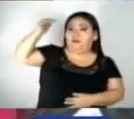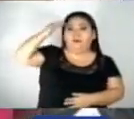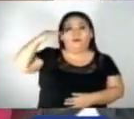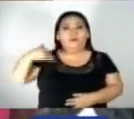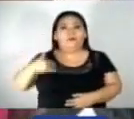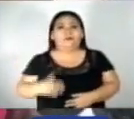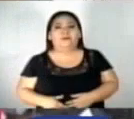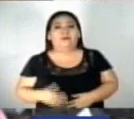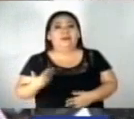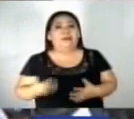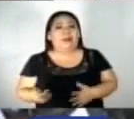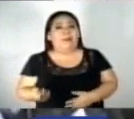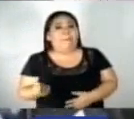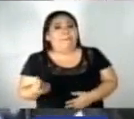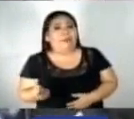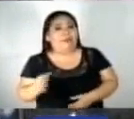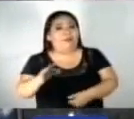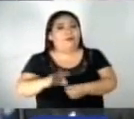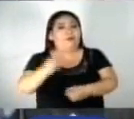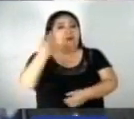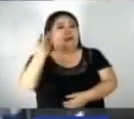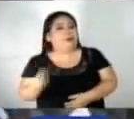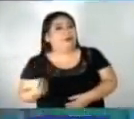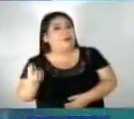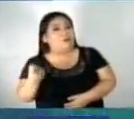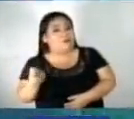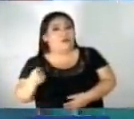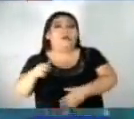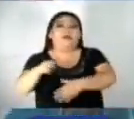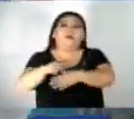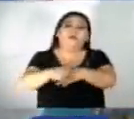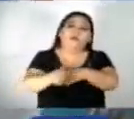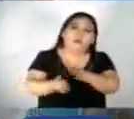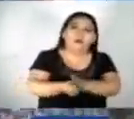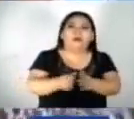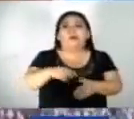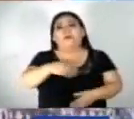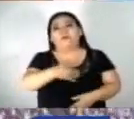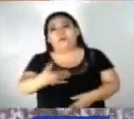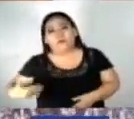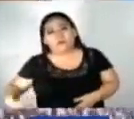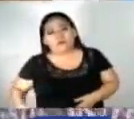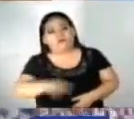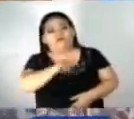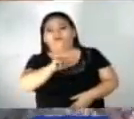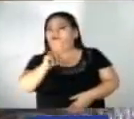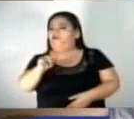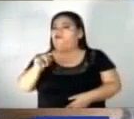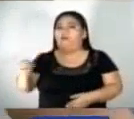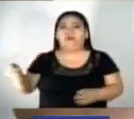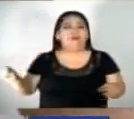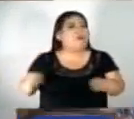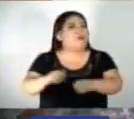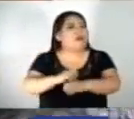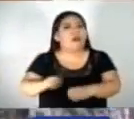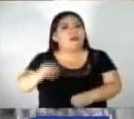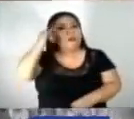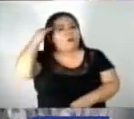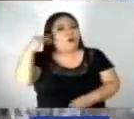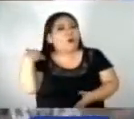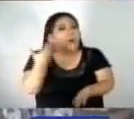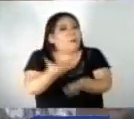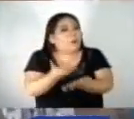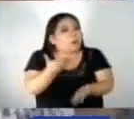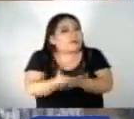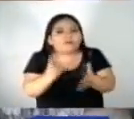A pocos días de las elecciones presidenciales y legislativas consideran que los candidatos no han presentado propuestas concretas